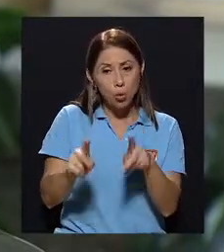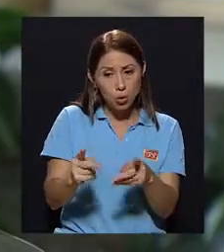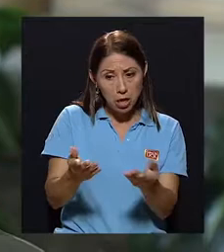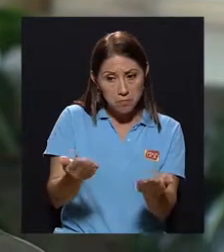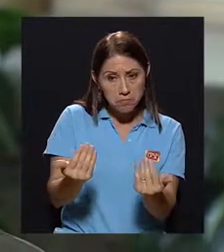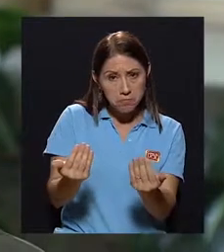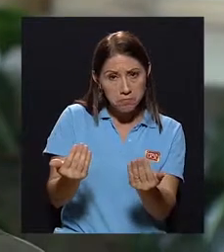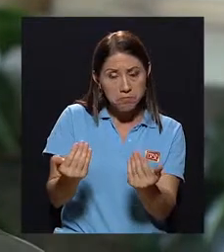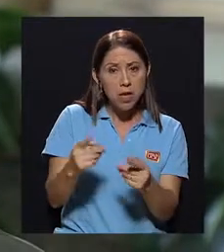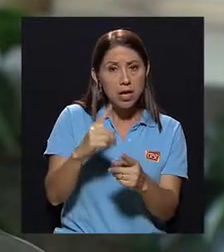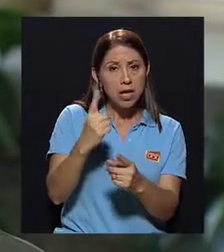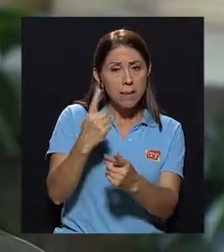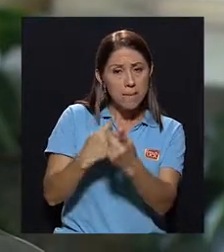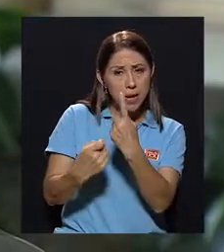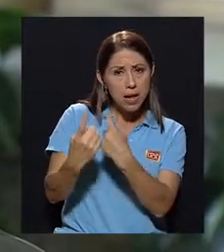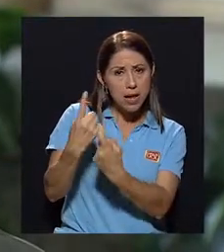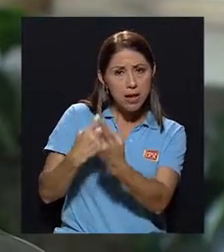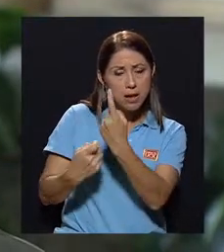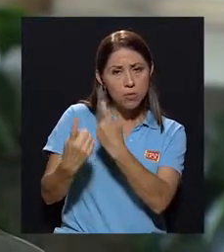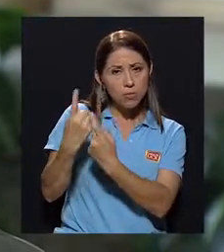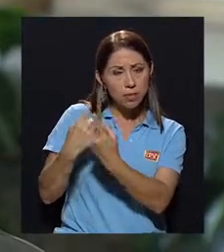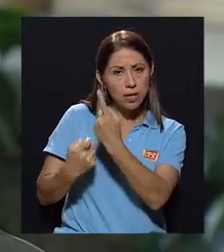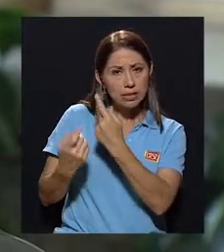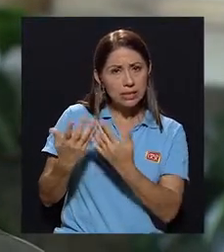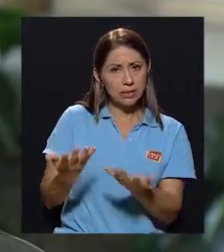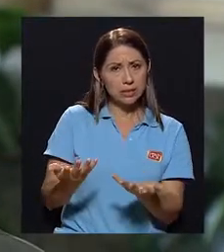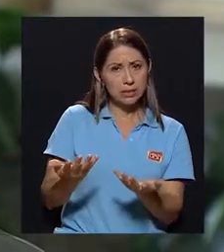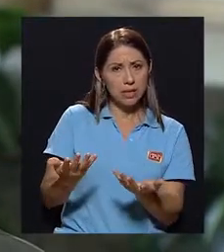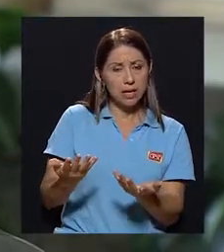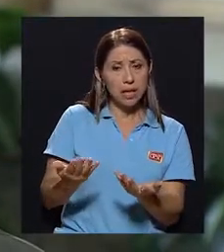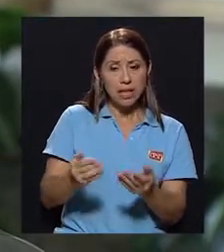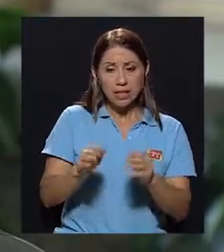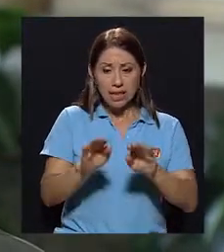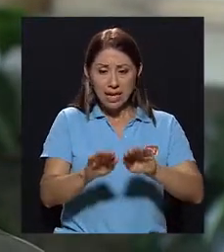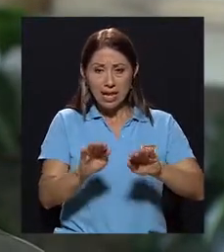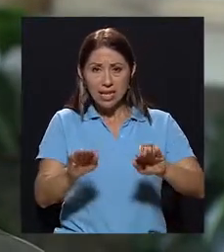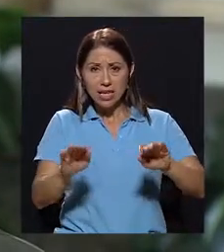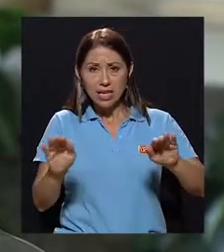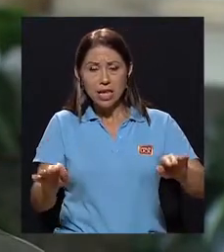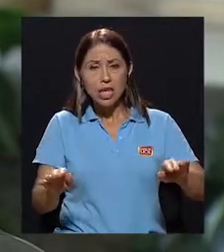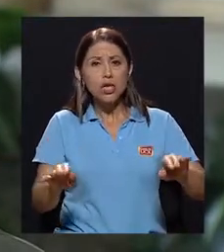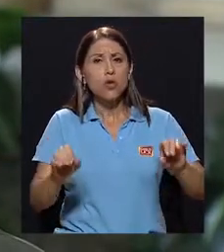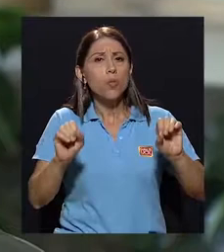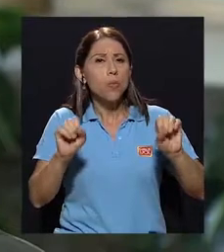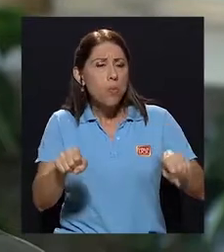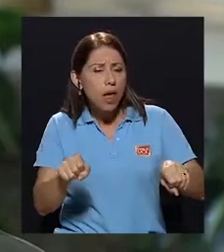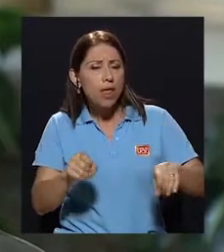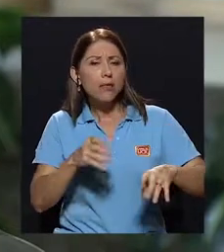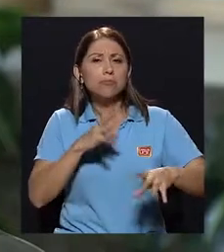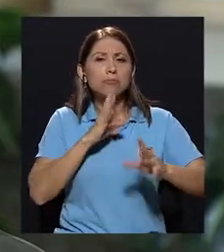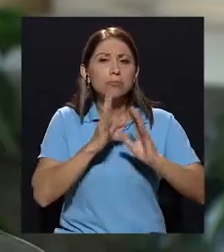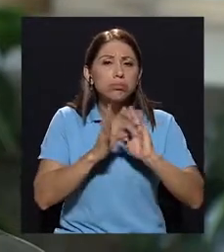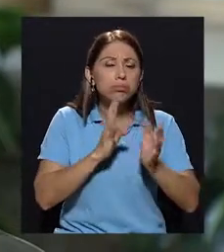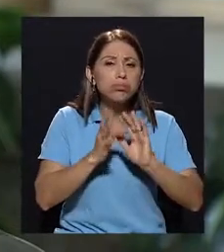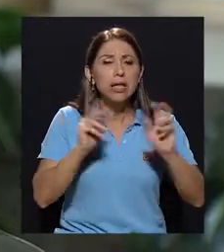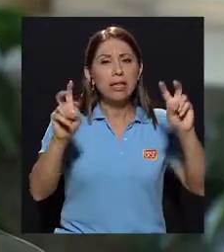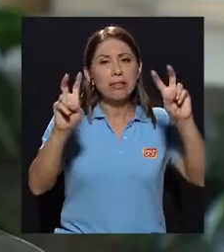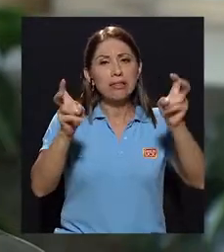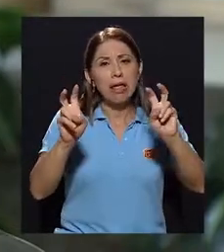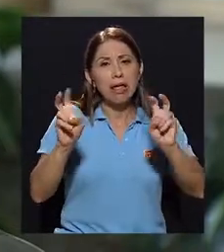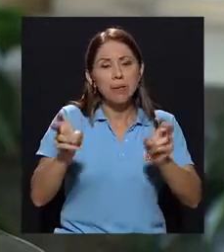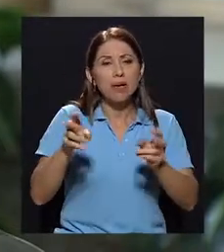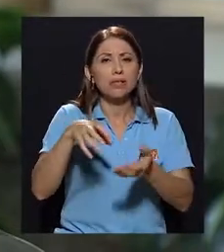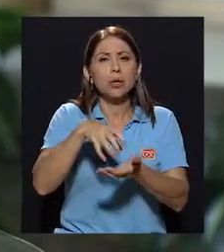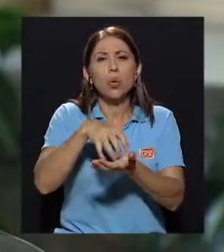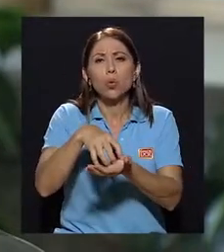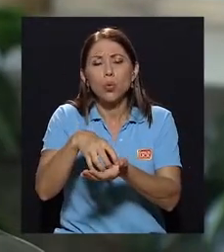preguntas, de que el niño, de que la niña rodee con temas, con dudas, acerca de